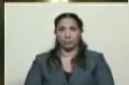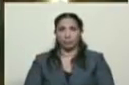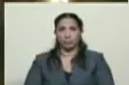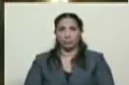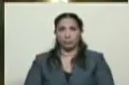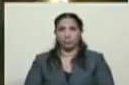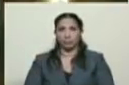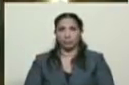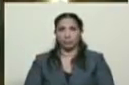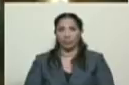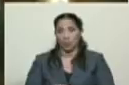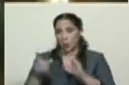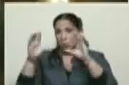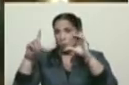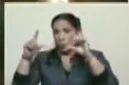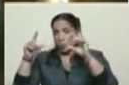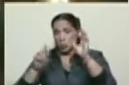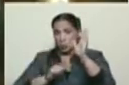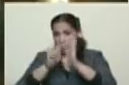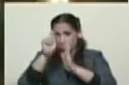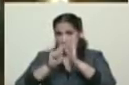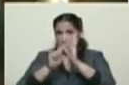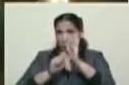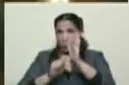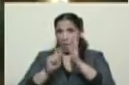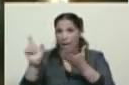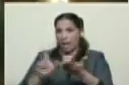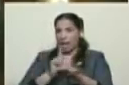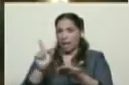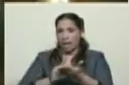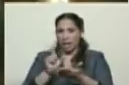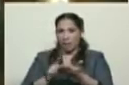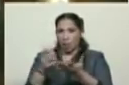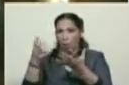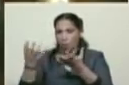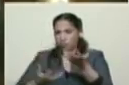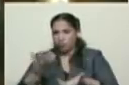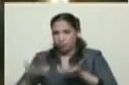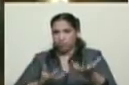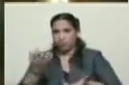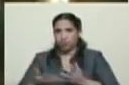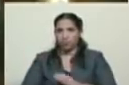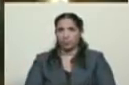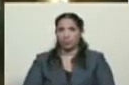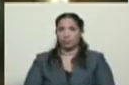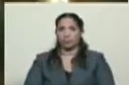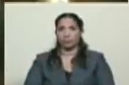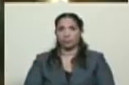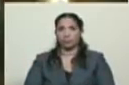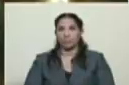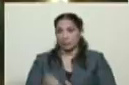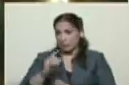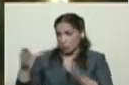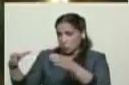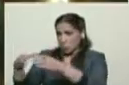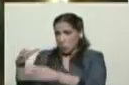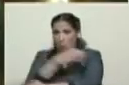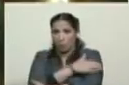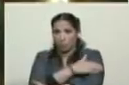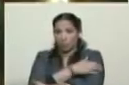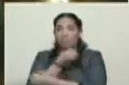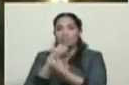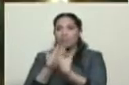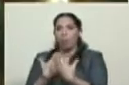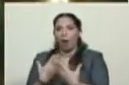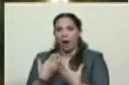es la temperatura a la que son quemados los libros por los fascistas. Esa denuncia que hizo Bradbury de los fascistas es la buena gente